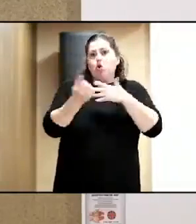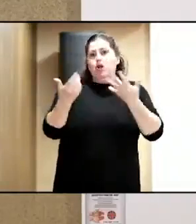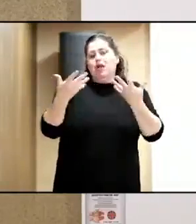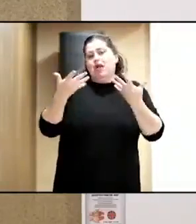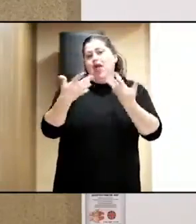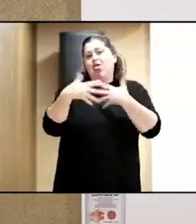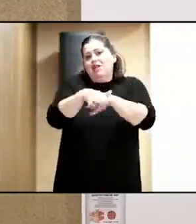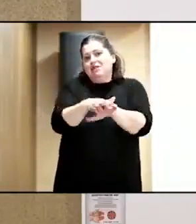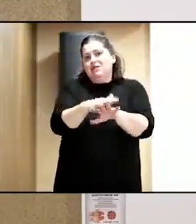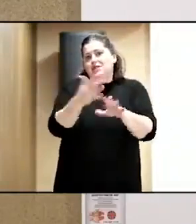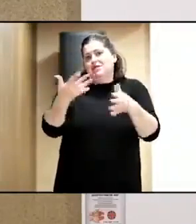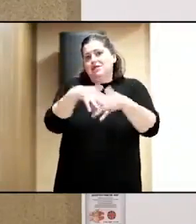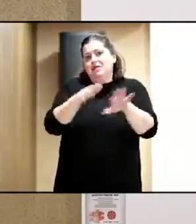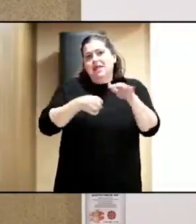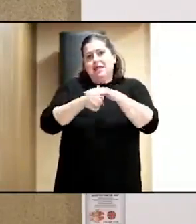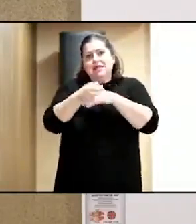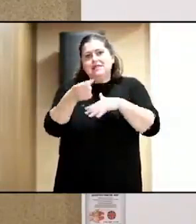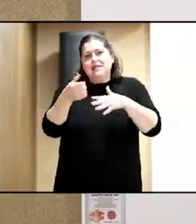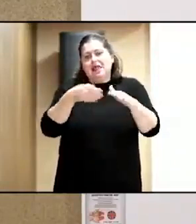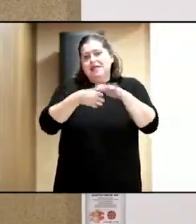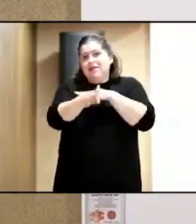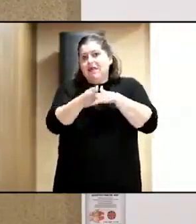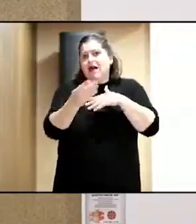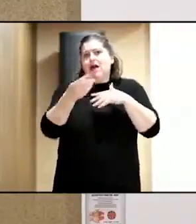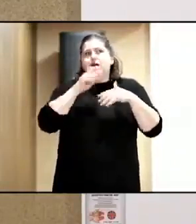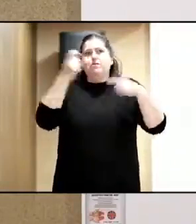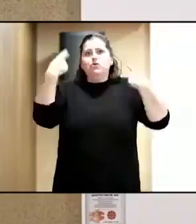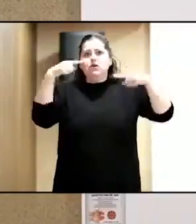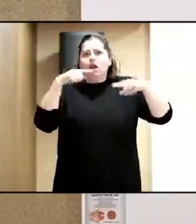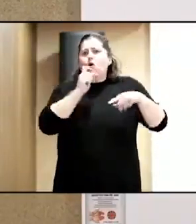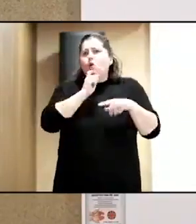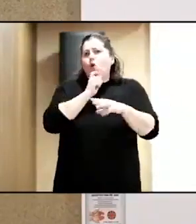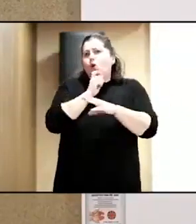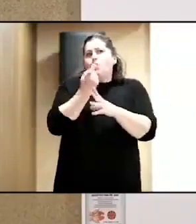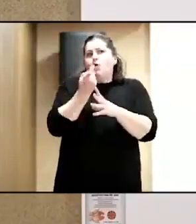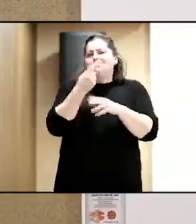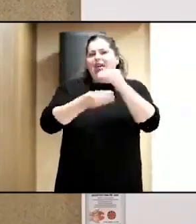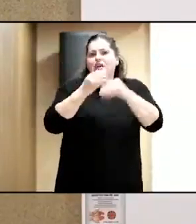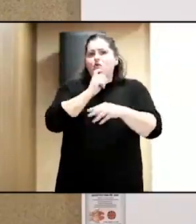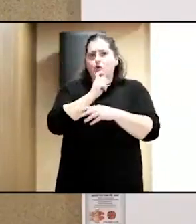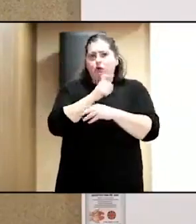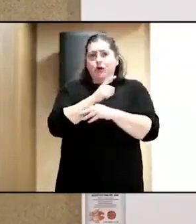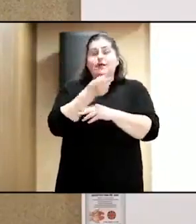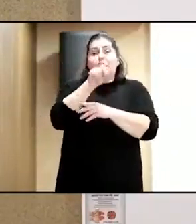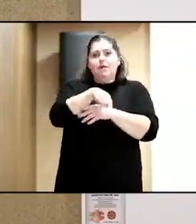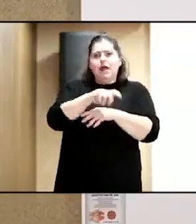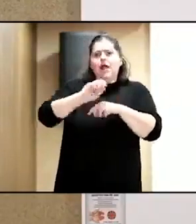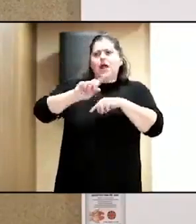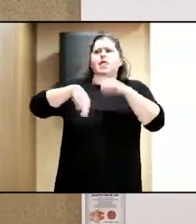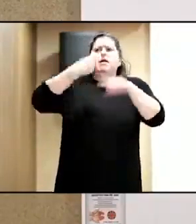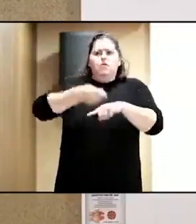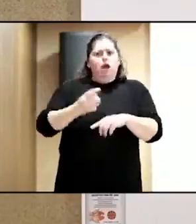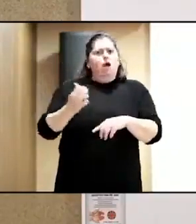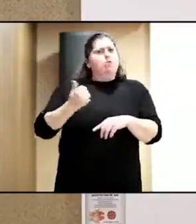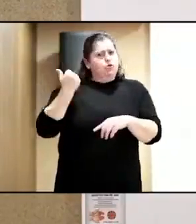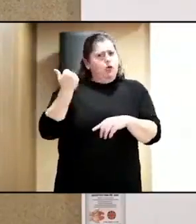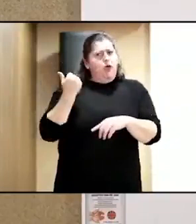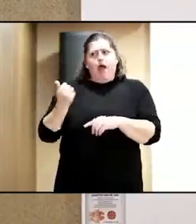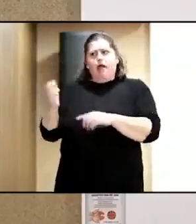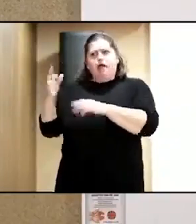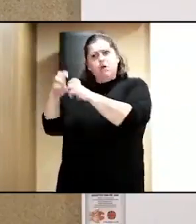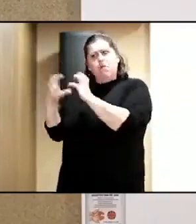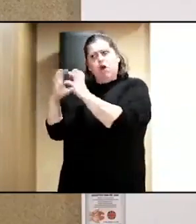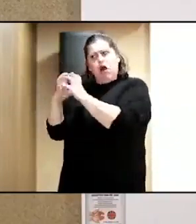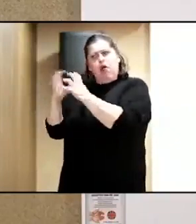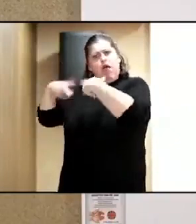en la industria musical. Ahí dimos las primeras pinceladas. Luego tuvimos la oportunidad de replicar la jornada